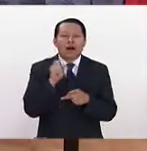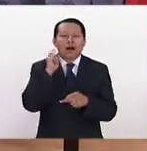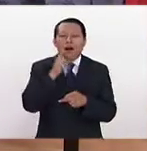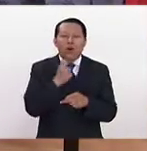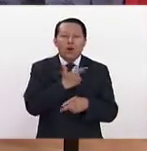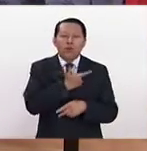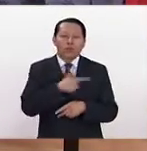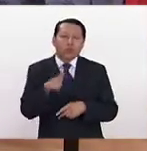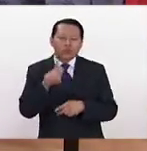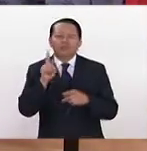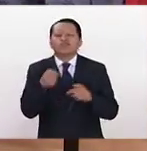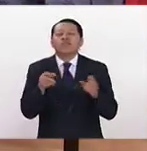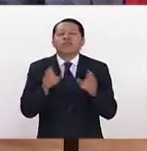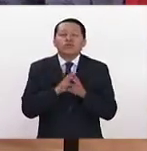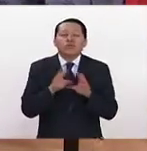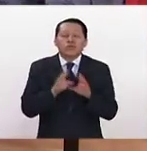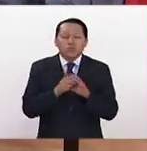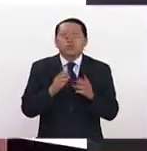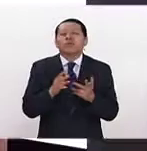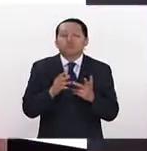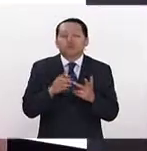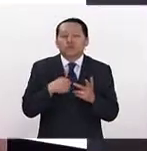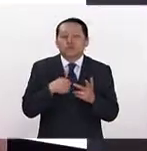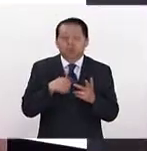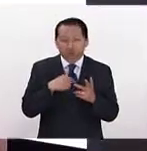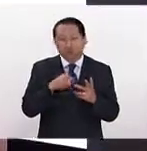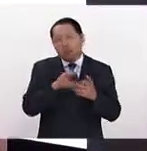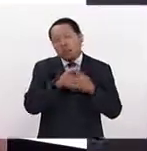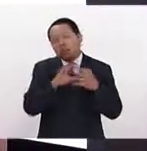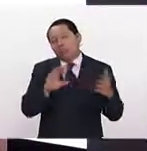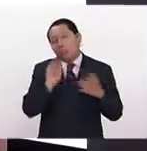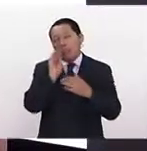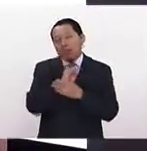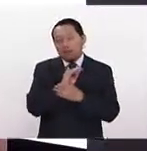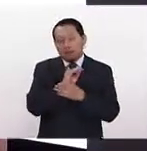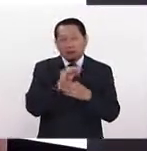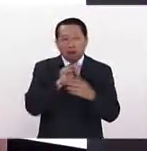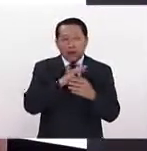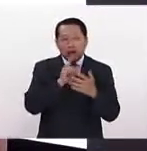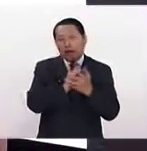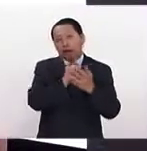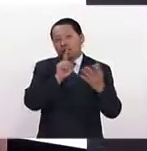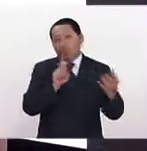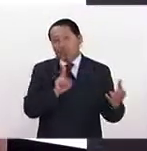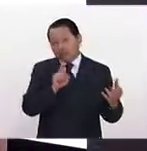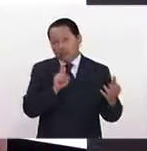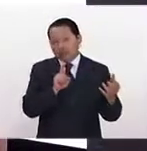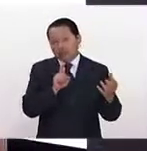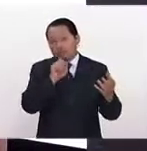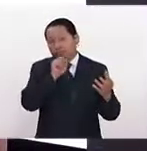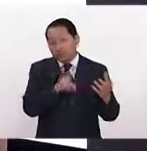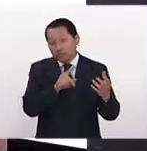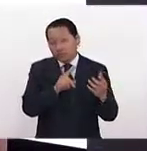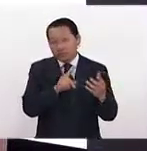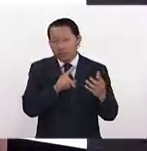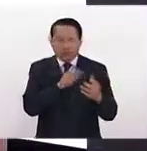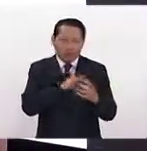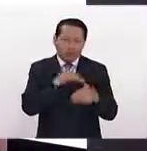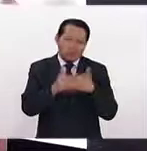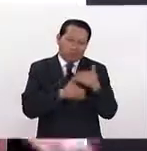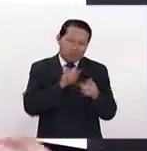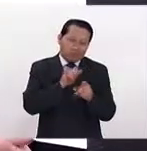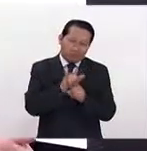gusta y voy a arreglarlo a mi forma o me voy a desconectar. Entonces, o hay un aislamiento, que es lo que te hace factor de bullying,